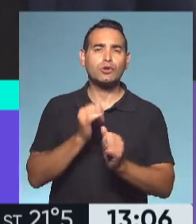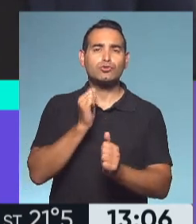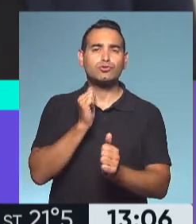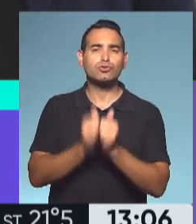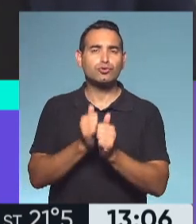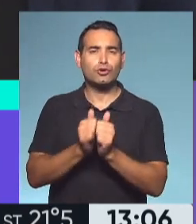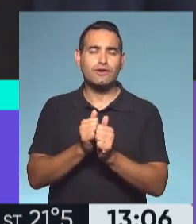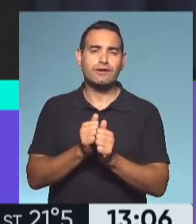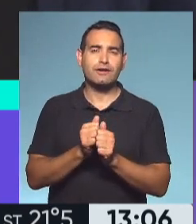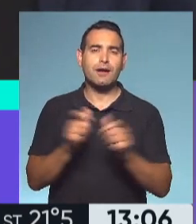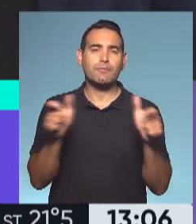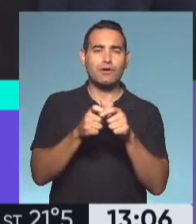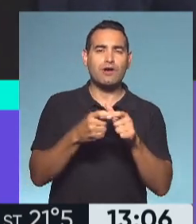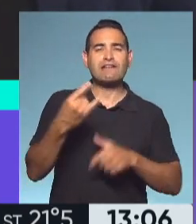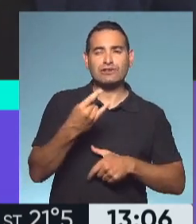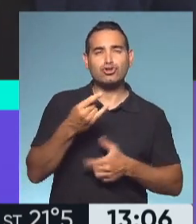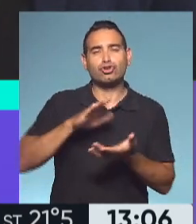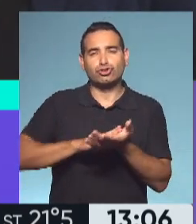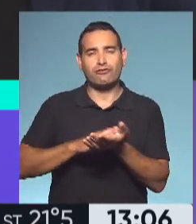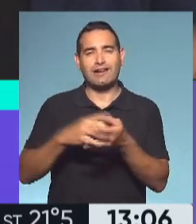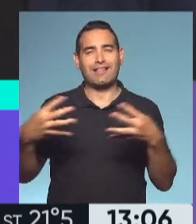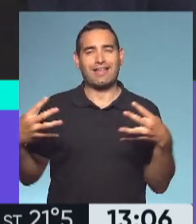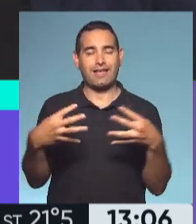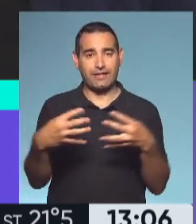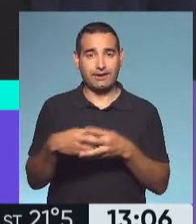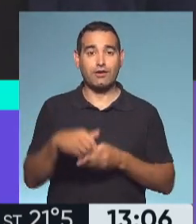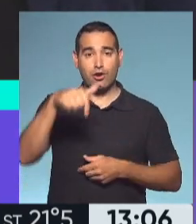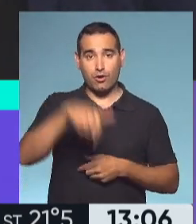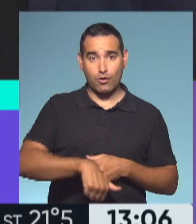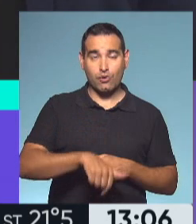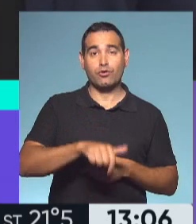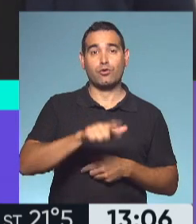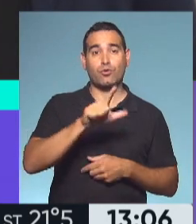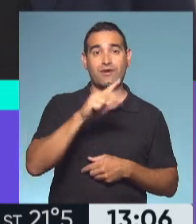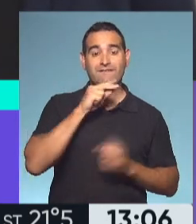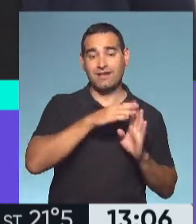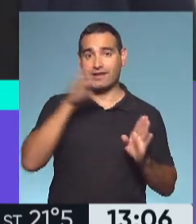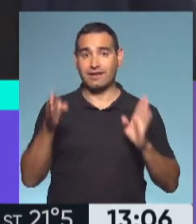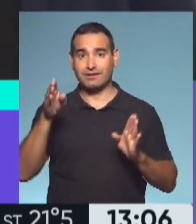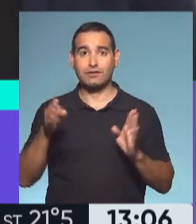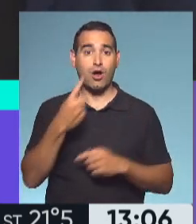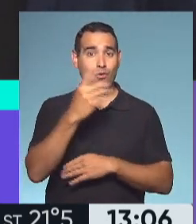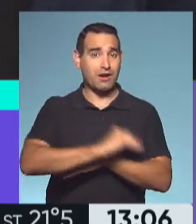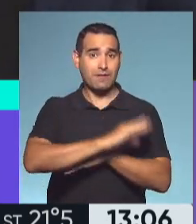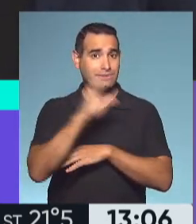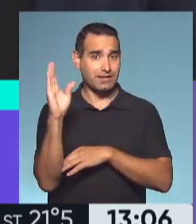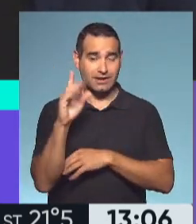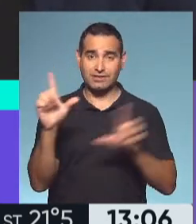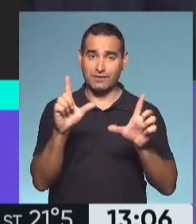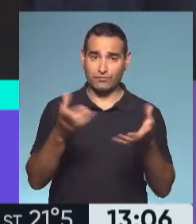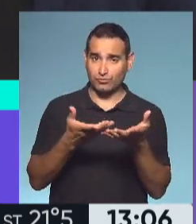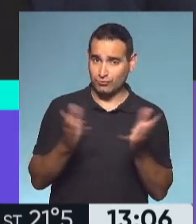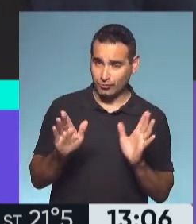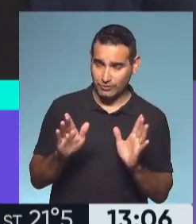es una ficción sobre la guerra, por supuesto, combatientes va a estar a partir de hoy, de lunes a viernes, a las 1 de la mañana, en trasnoche, en la Televisión